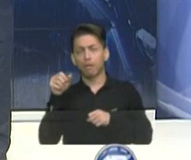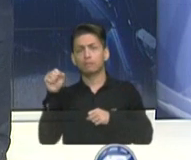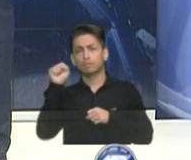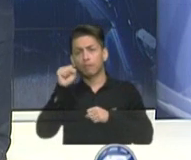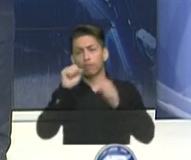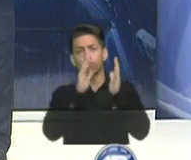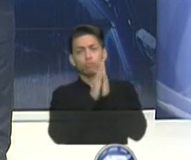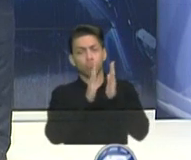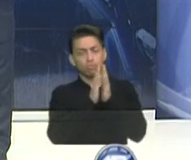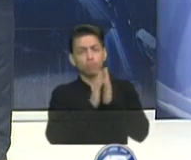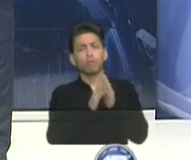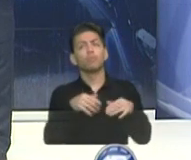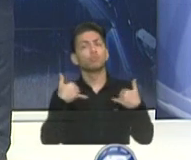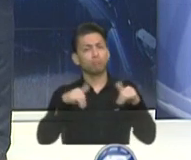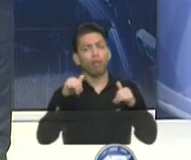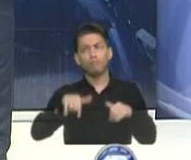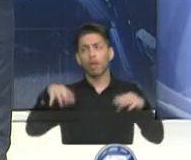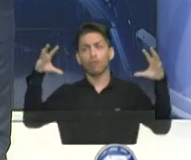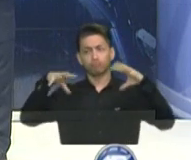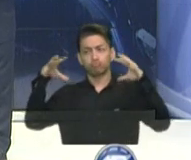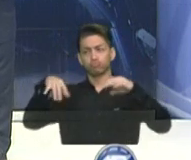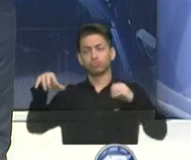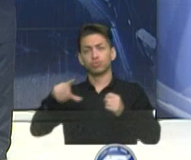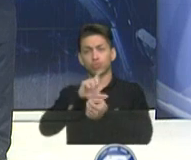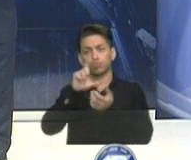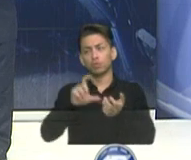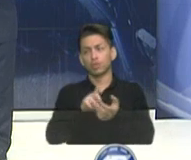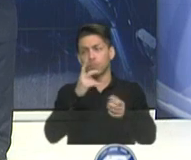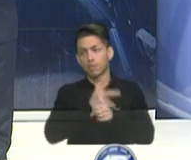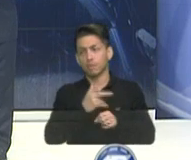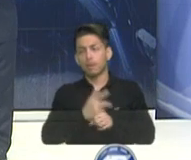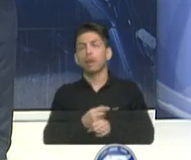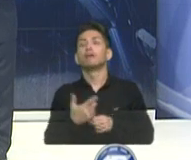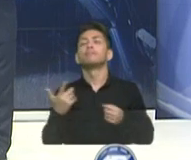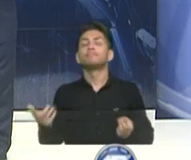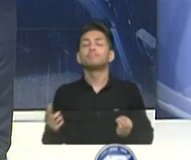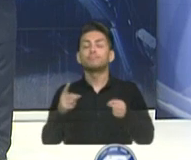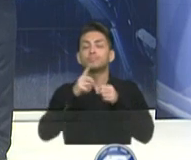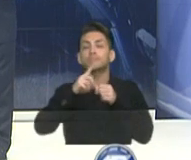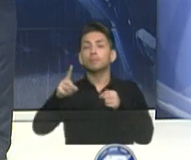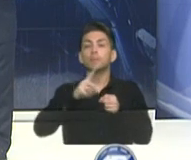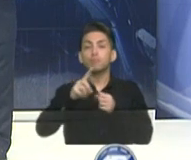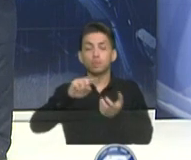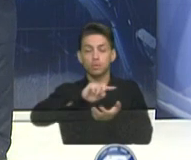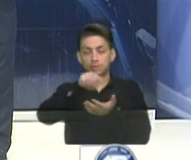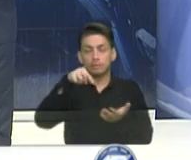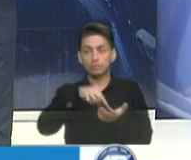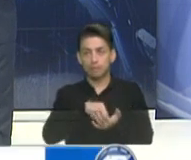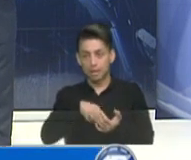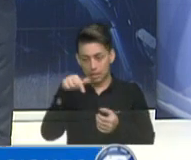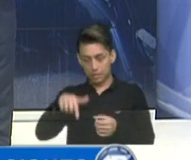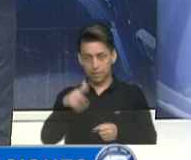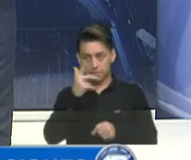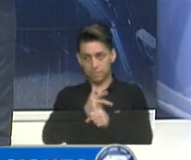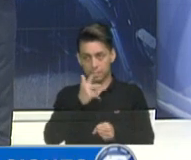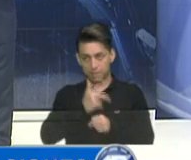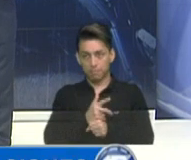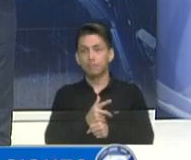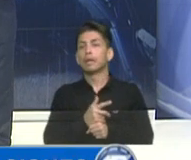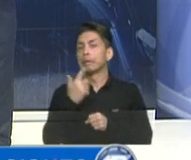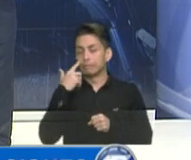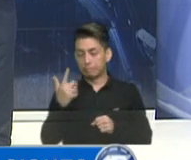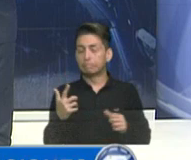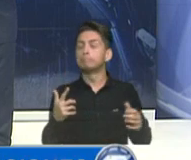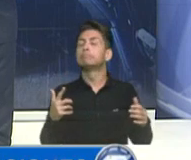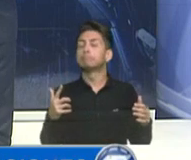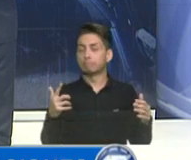a esta misma hora aquí en la ciudad de Guatemala y el departamento central, el departamento de Guatemala se vio afectado por